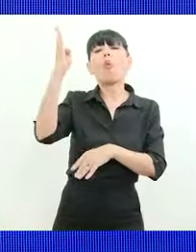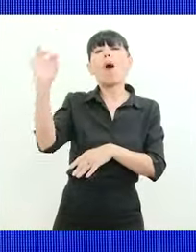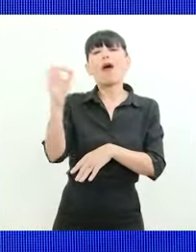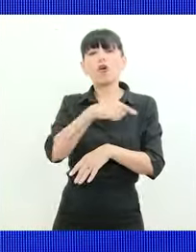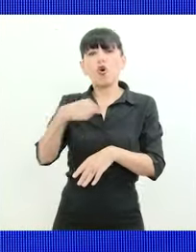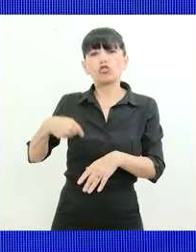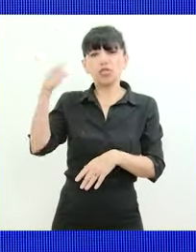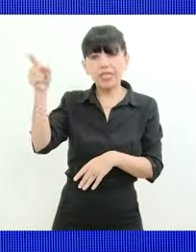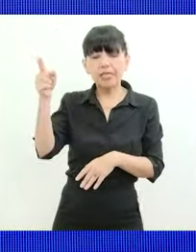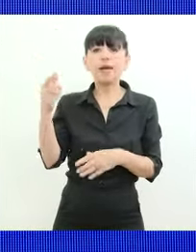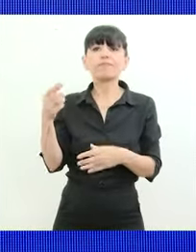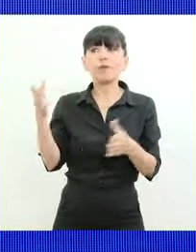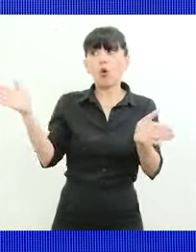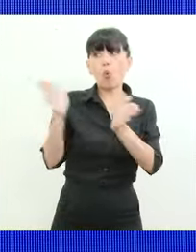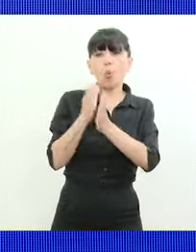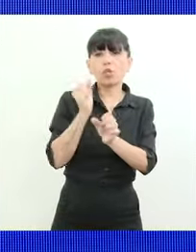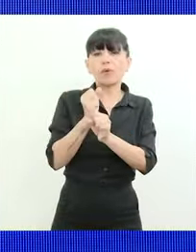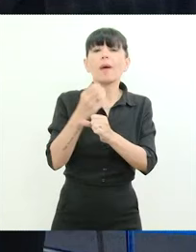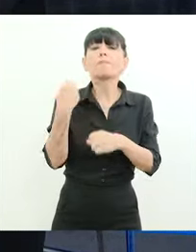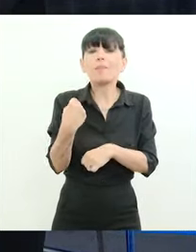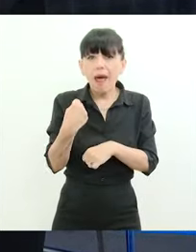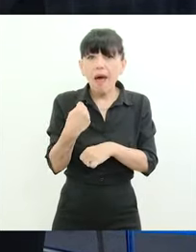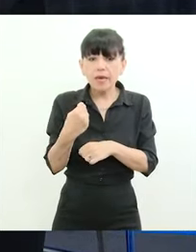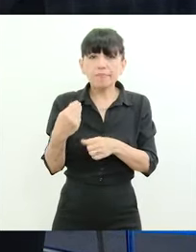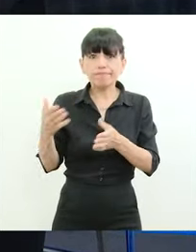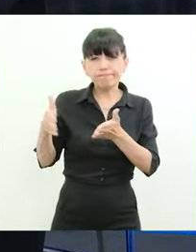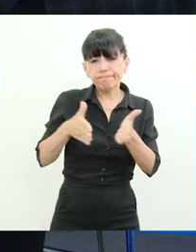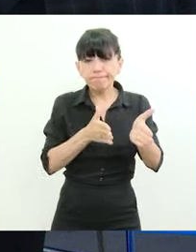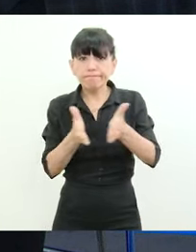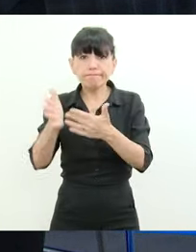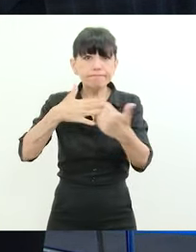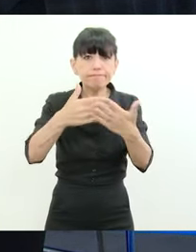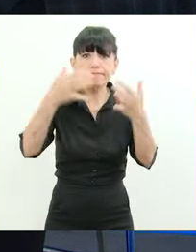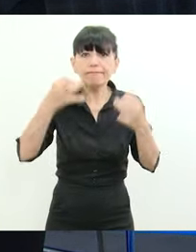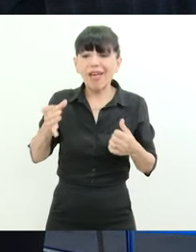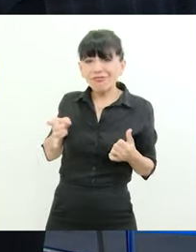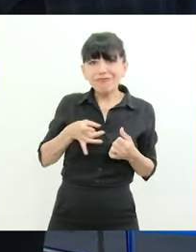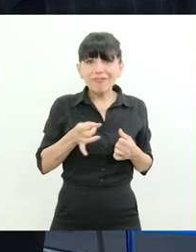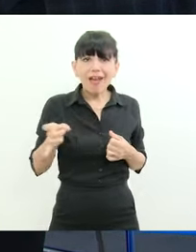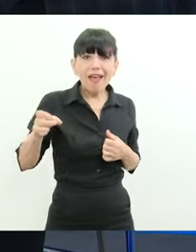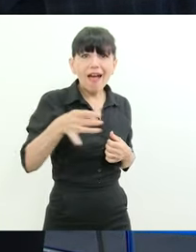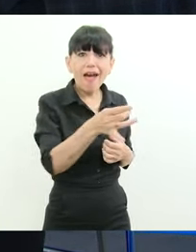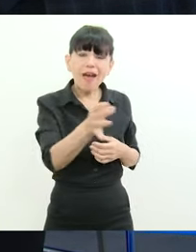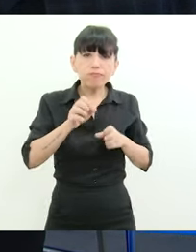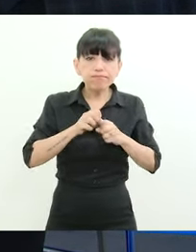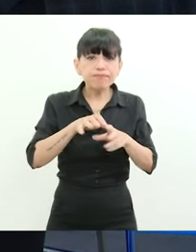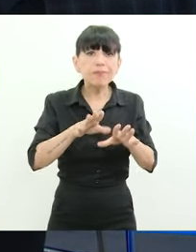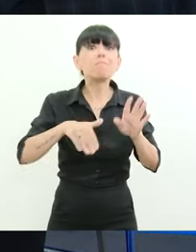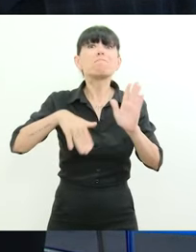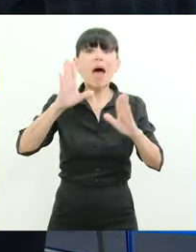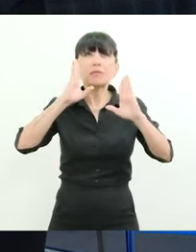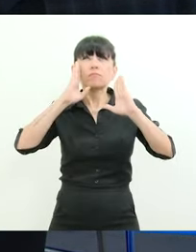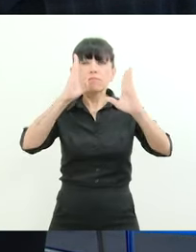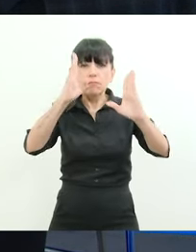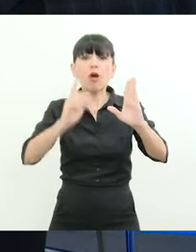terminar todo el trazado de recorrido que permita que el tren tenga centralidad directamente en el norte,